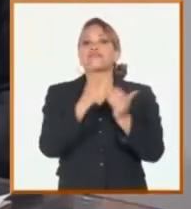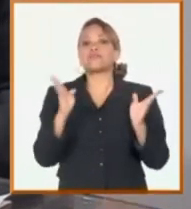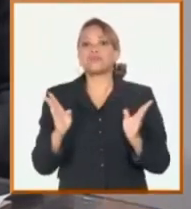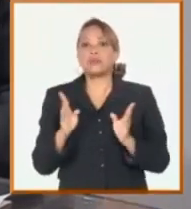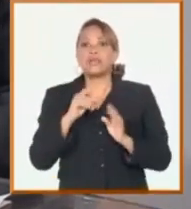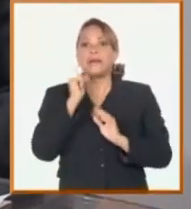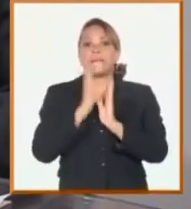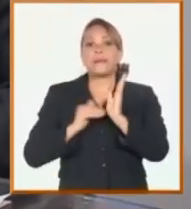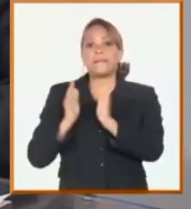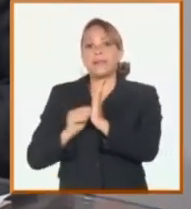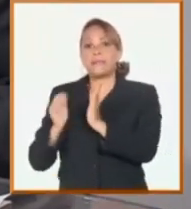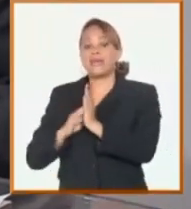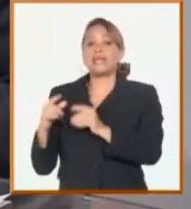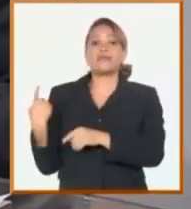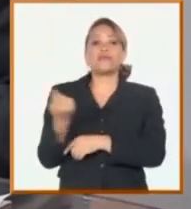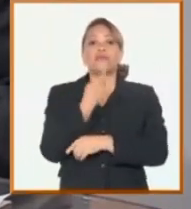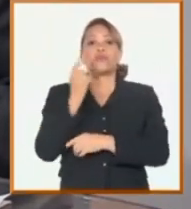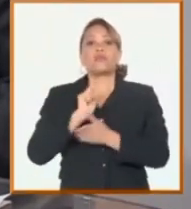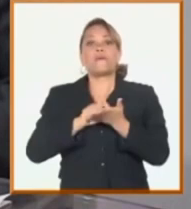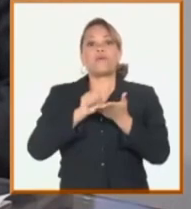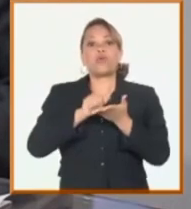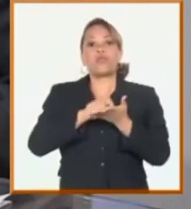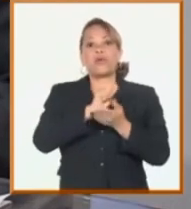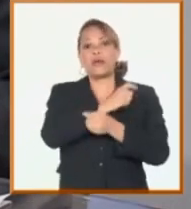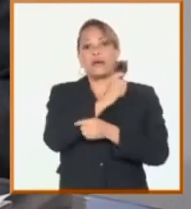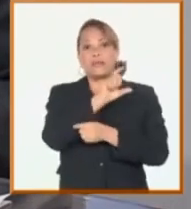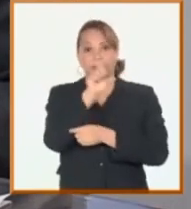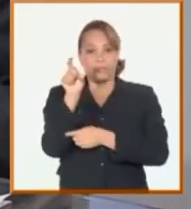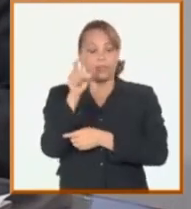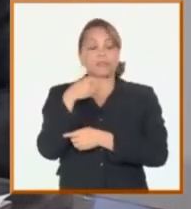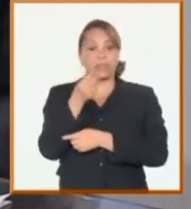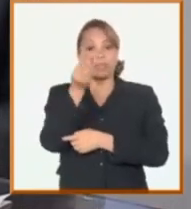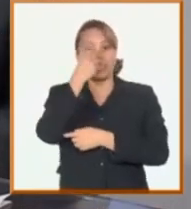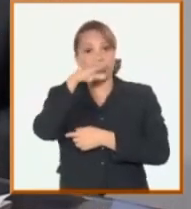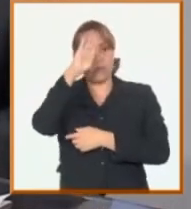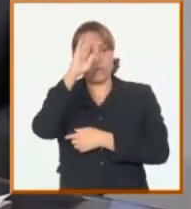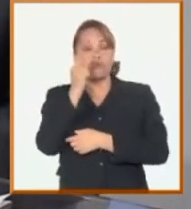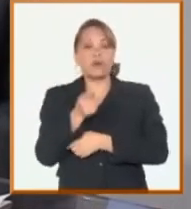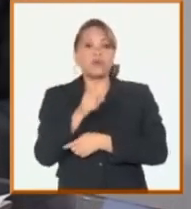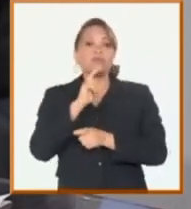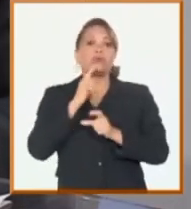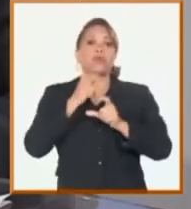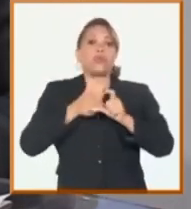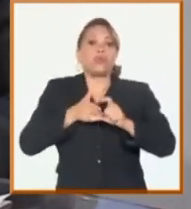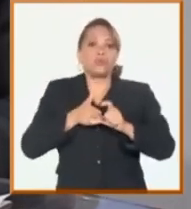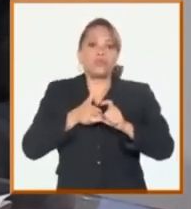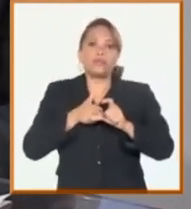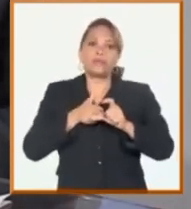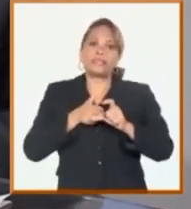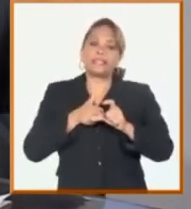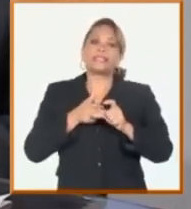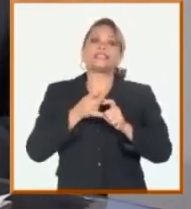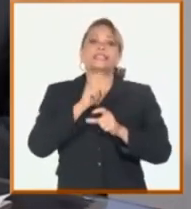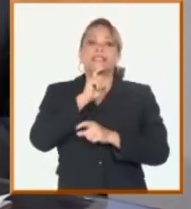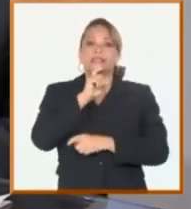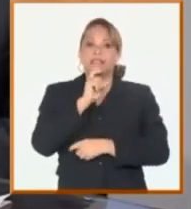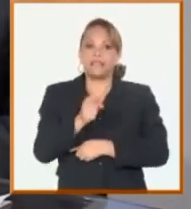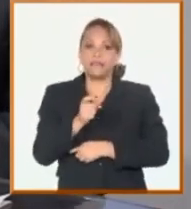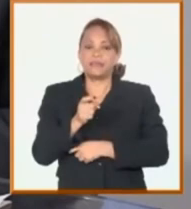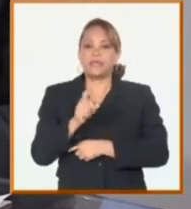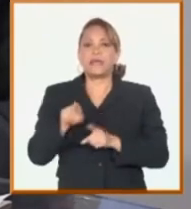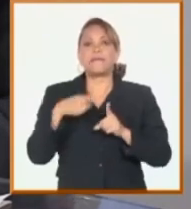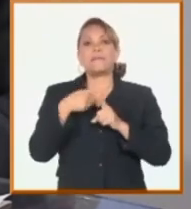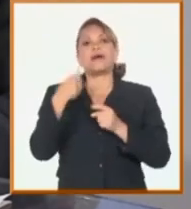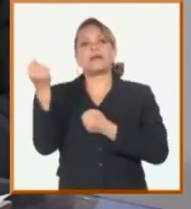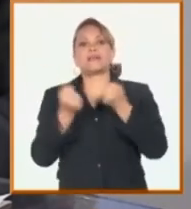familiar normal en todas las bodegas del país, en todos los puntos del país. Eso tiene un altísimo consumo de combustible y el transporte pasajero, que es transporte por